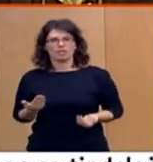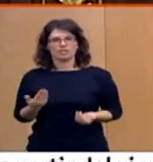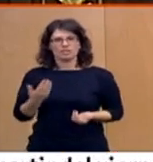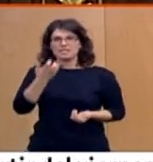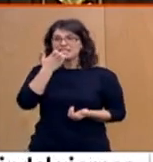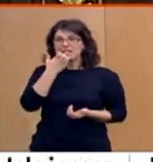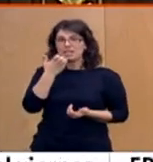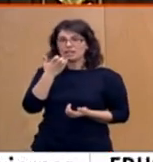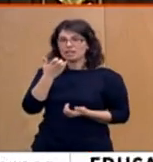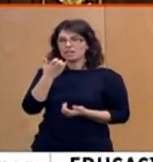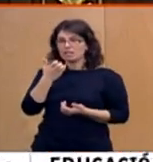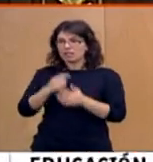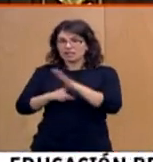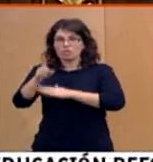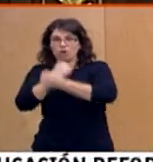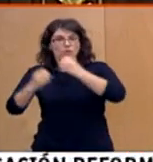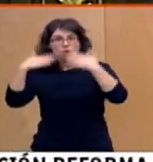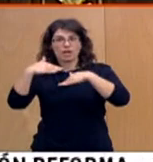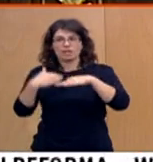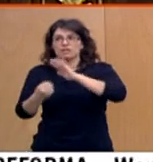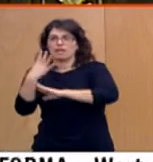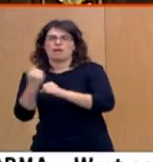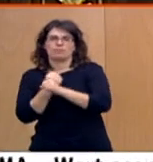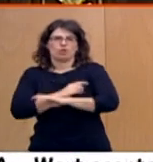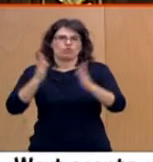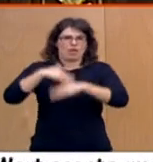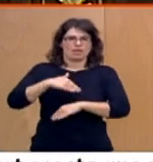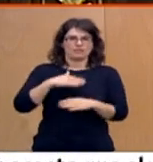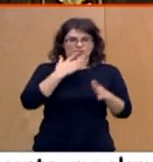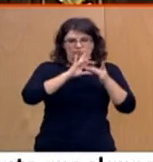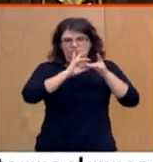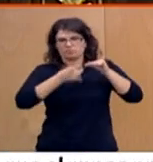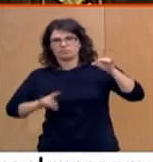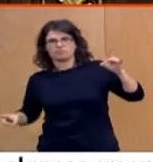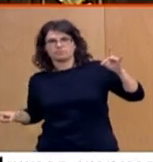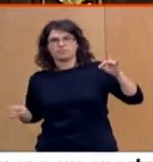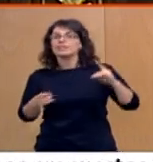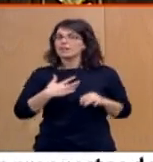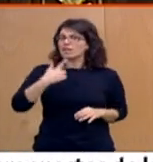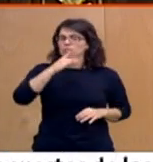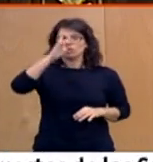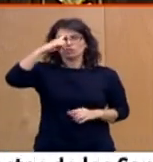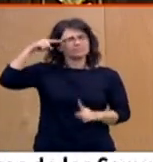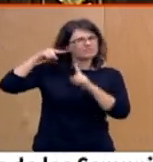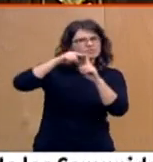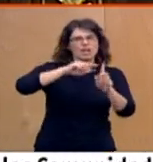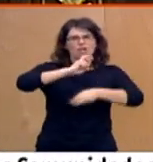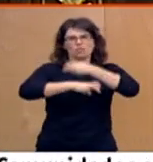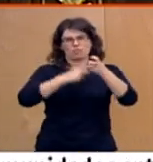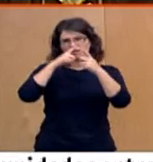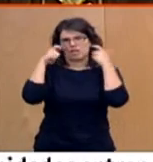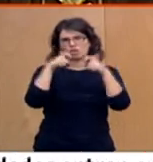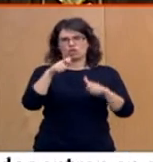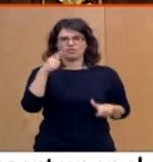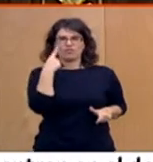empleo. Por tanto, el segundo eje de actuación de este Gobierno ha sido la reforma del sector financiero. Esta reforma ha tardado